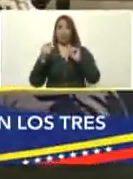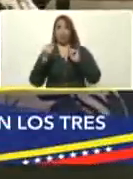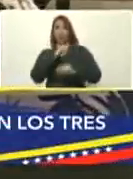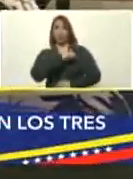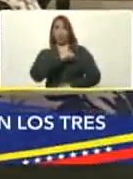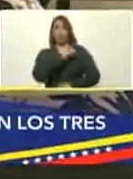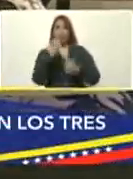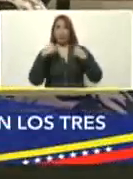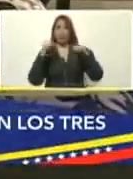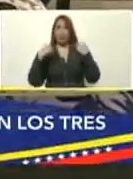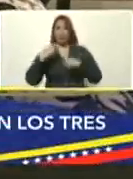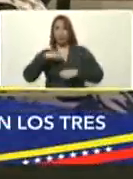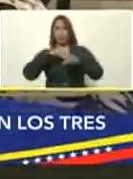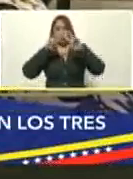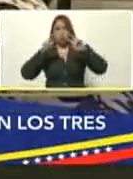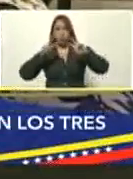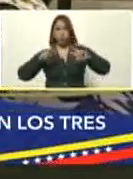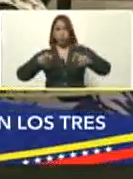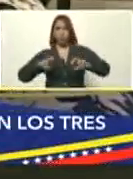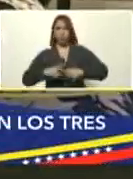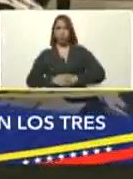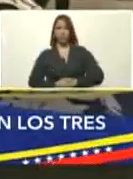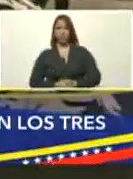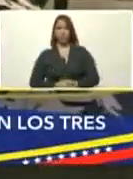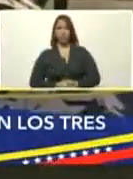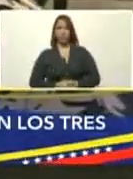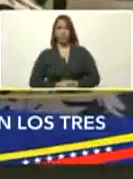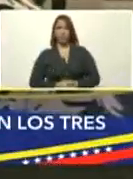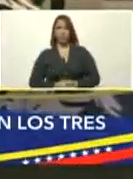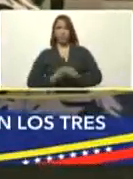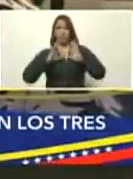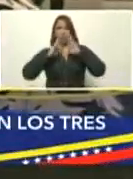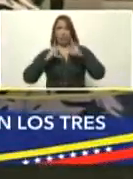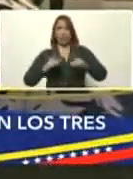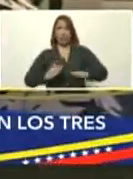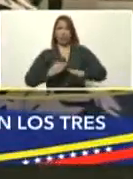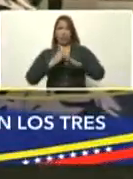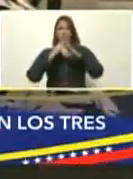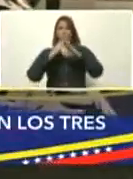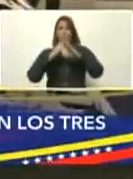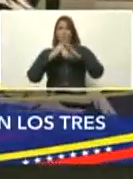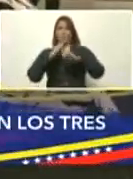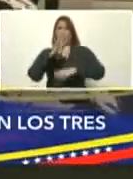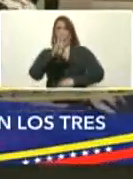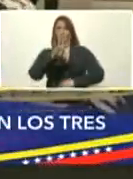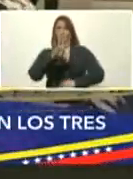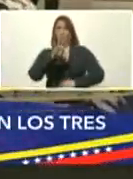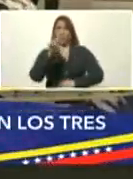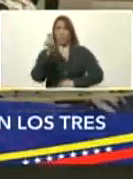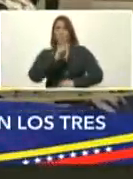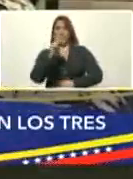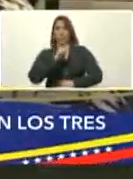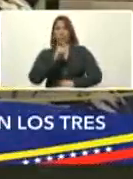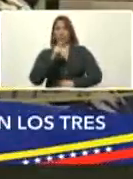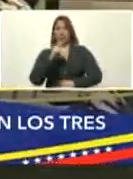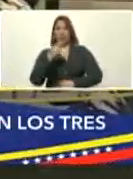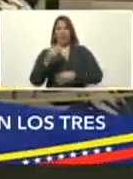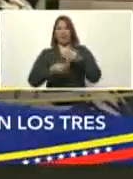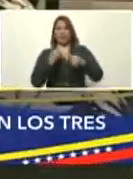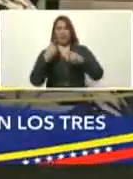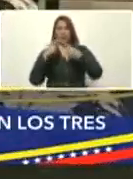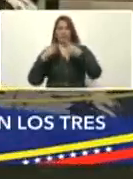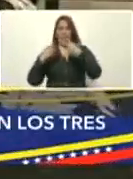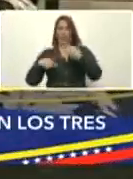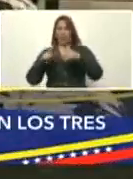revisando y el planteamiento de cortar el intervalo a cuatro meses se venía haciendo en diferentes lugares del